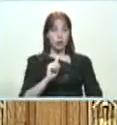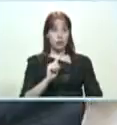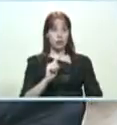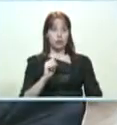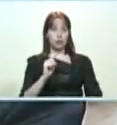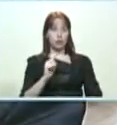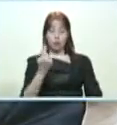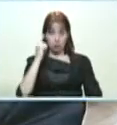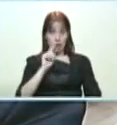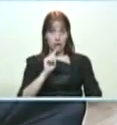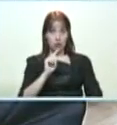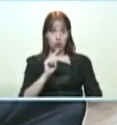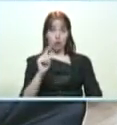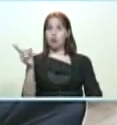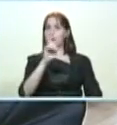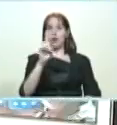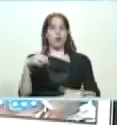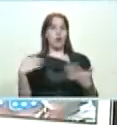¿Miento?